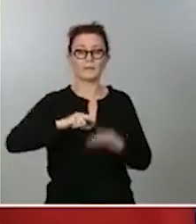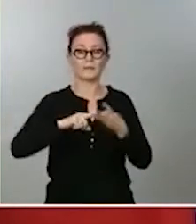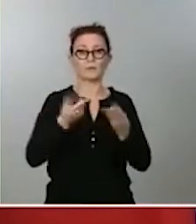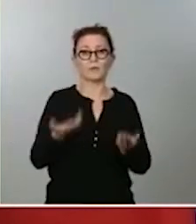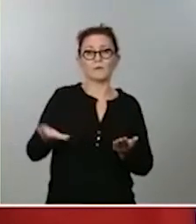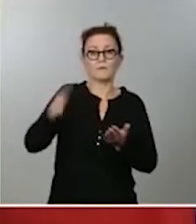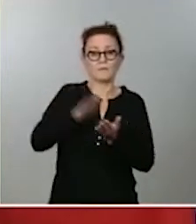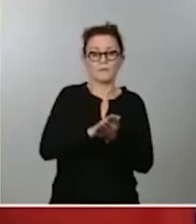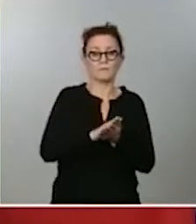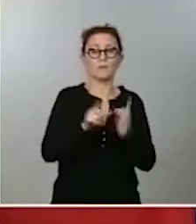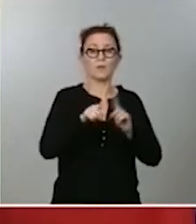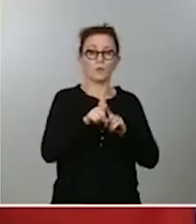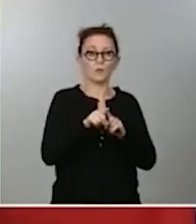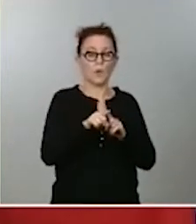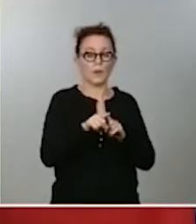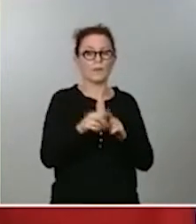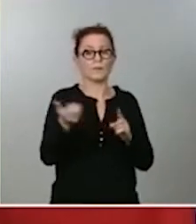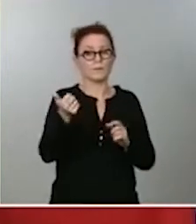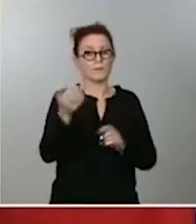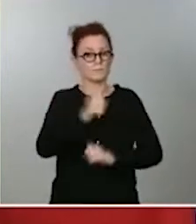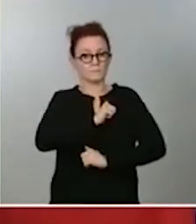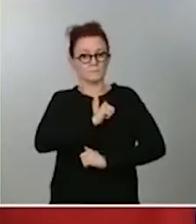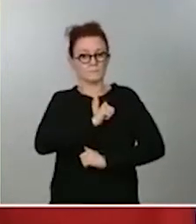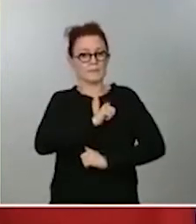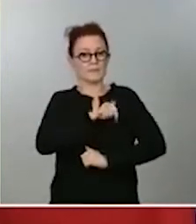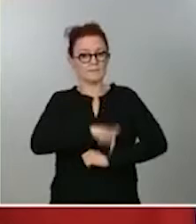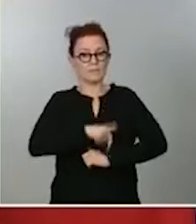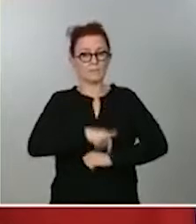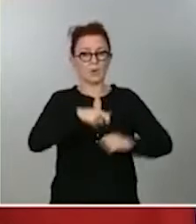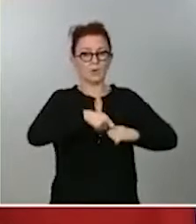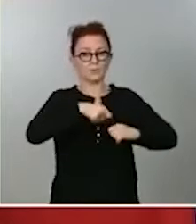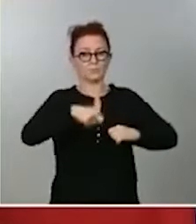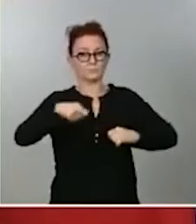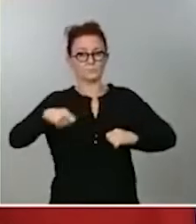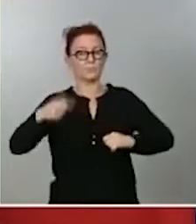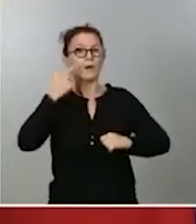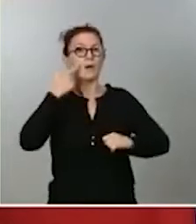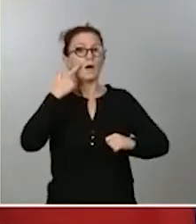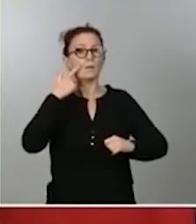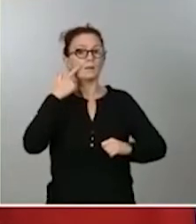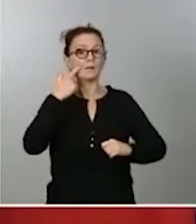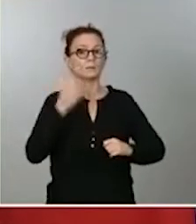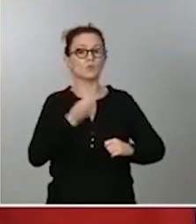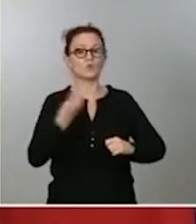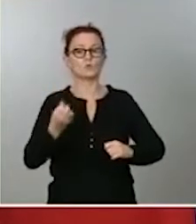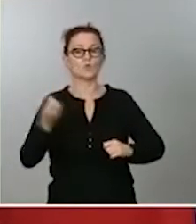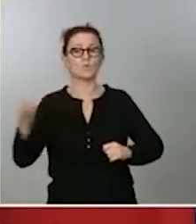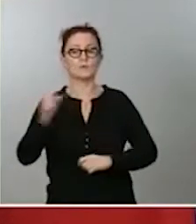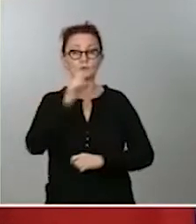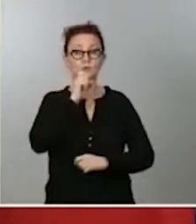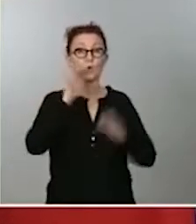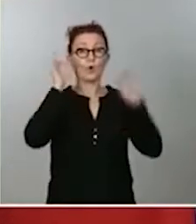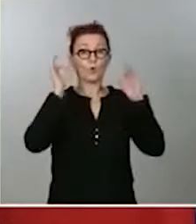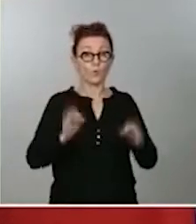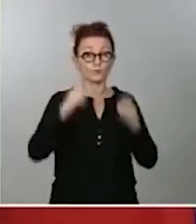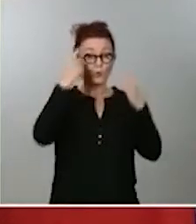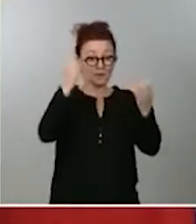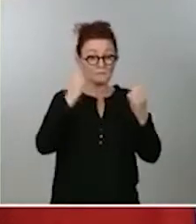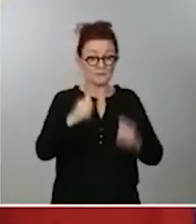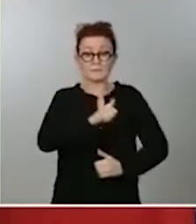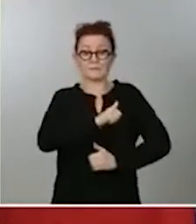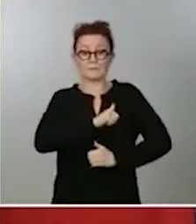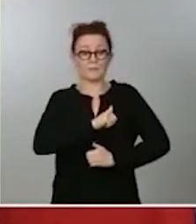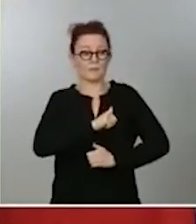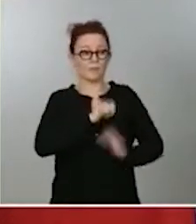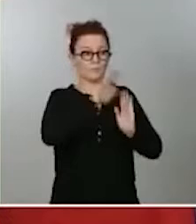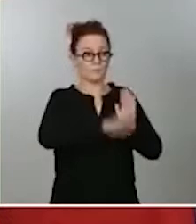lo que están haciendo los expertos es justamente ver durante este periodo de transición de esas medidas cómo se comporta